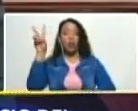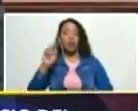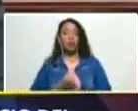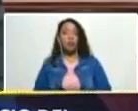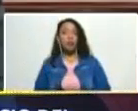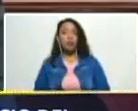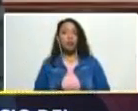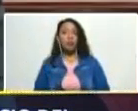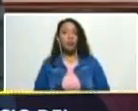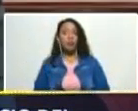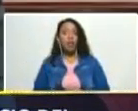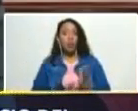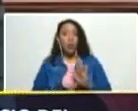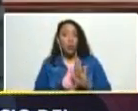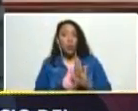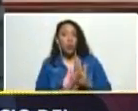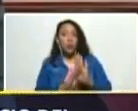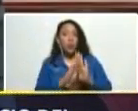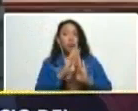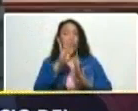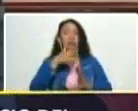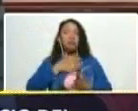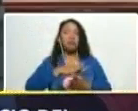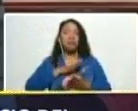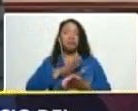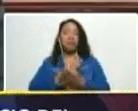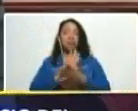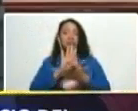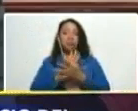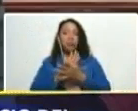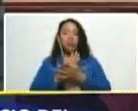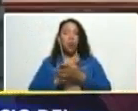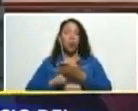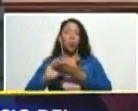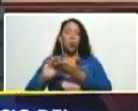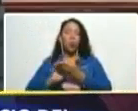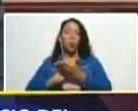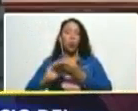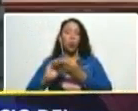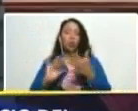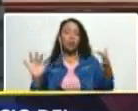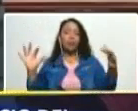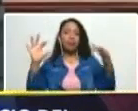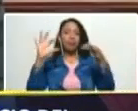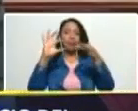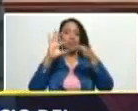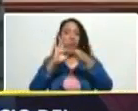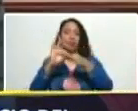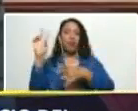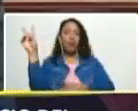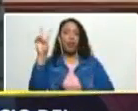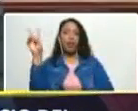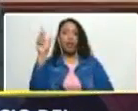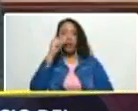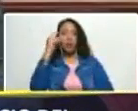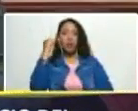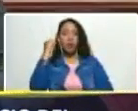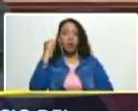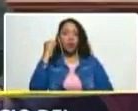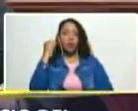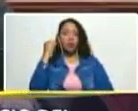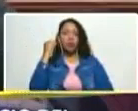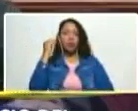que surja de la armonía de la reconciliación de la unión entre los venezolanos que